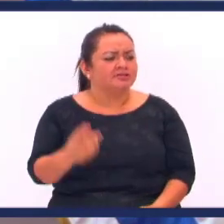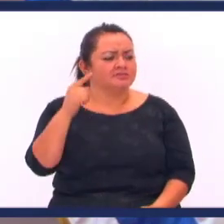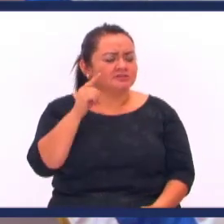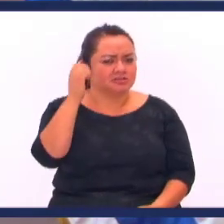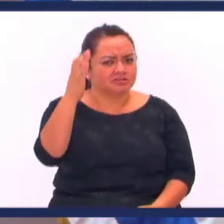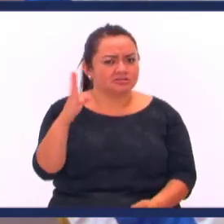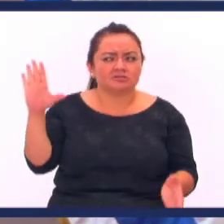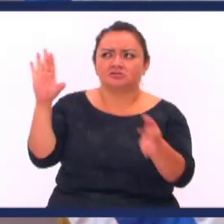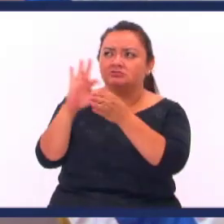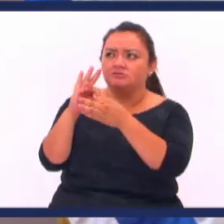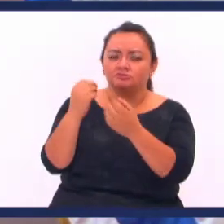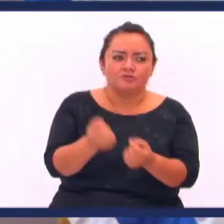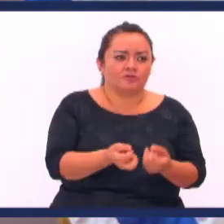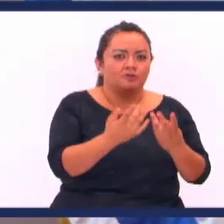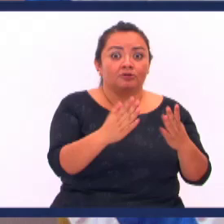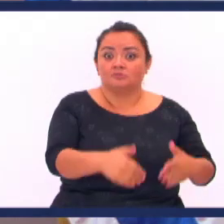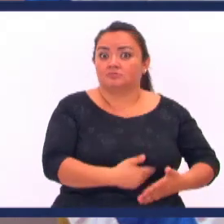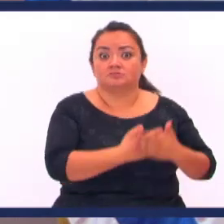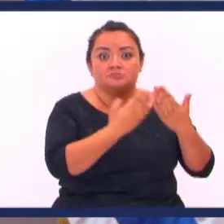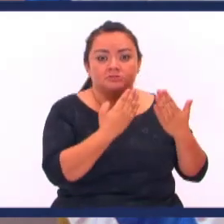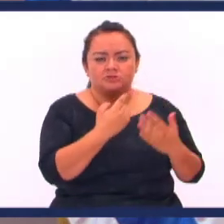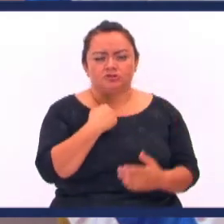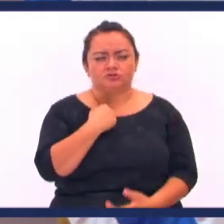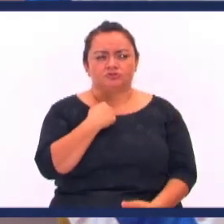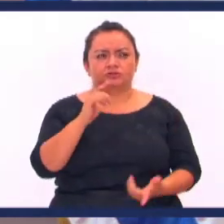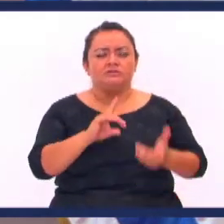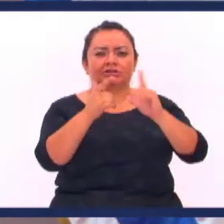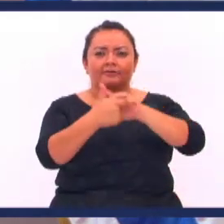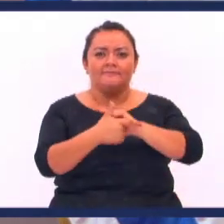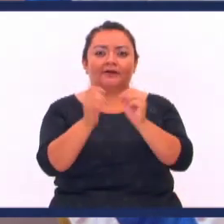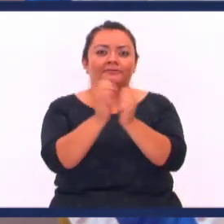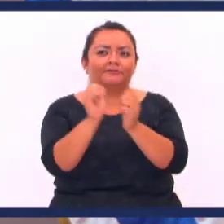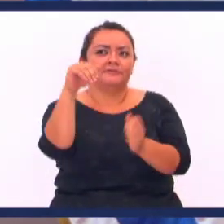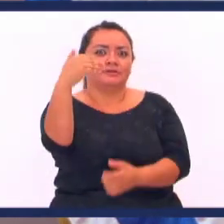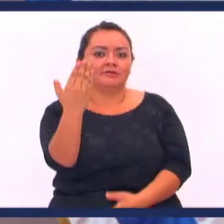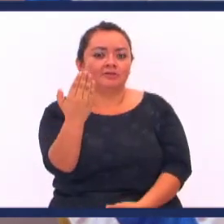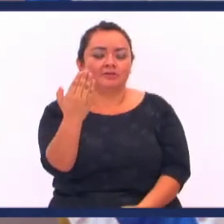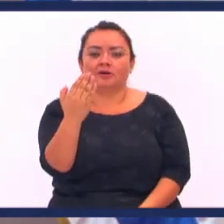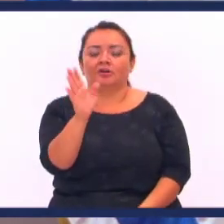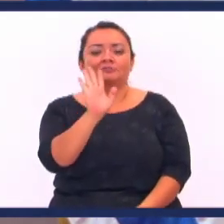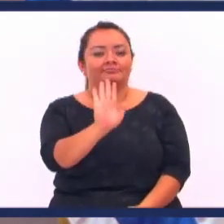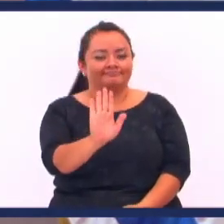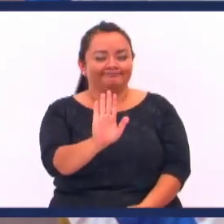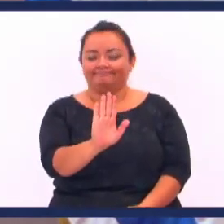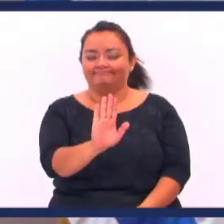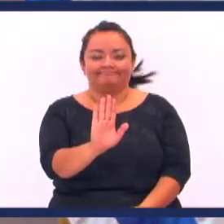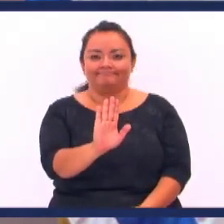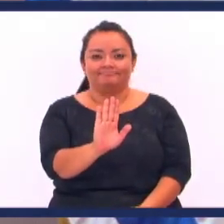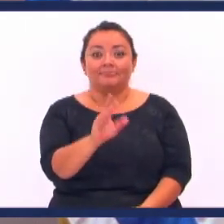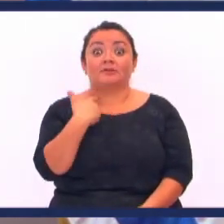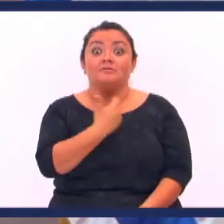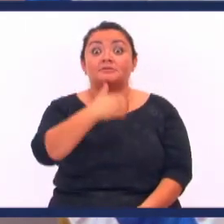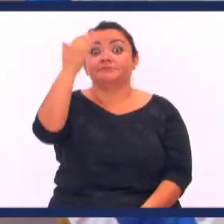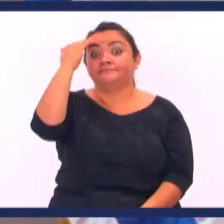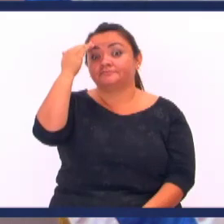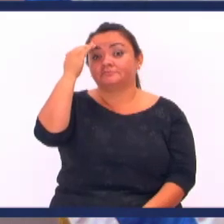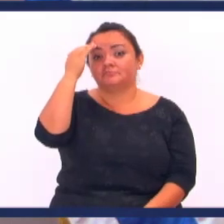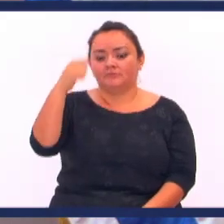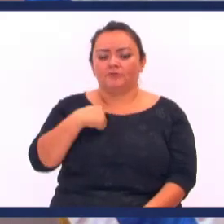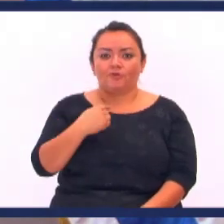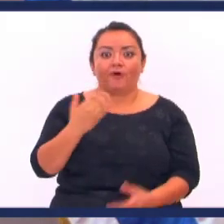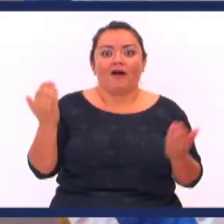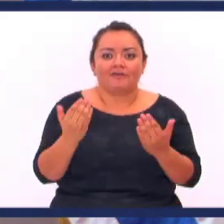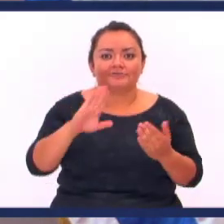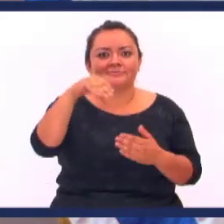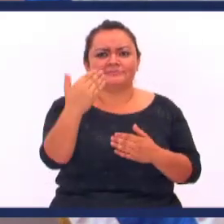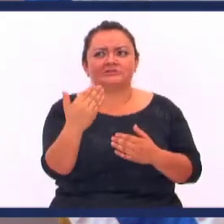condenación hay Ahora bien no puedo cambiar yo Las consecuencias por una condenación O una condena Sabemos que a cada acción